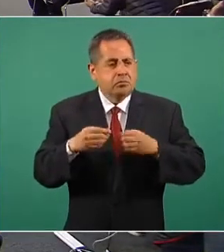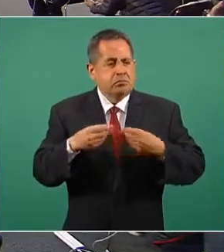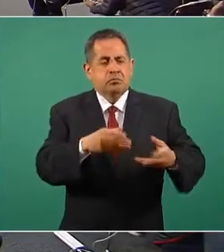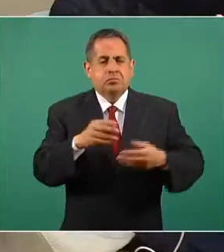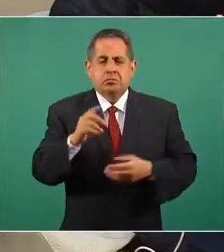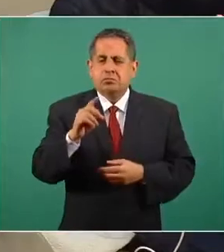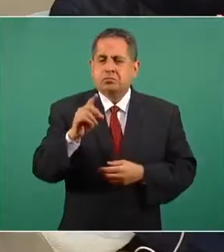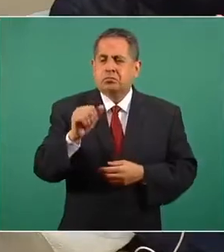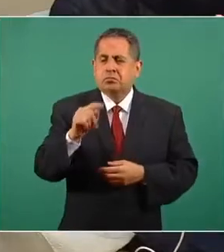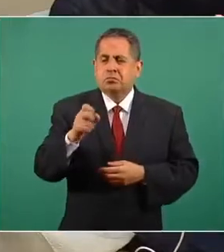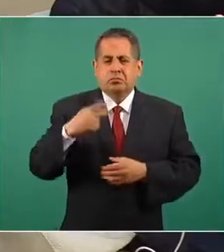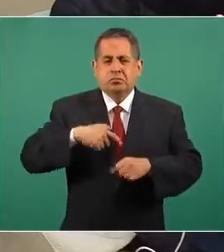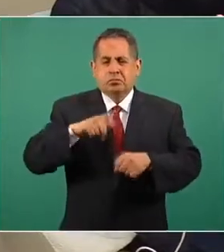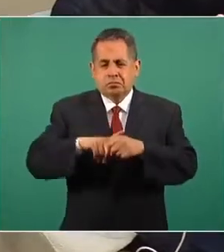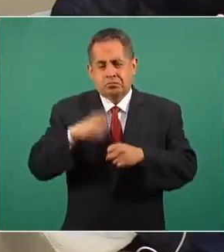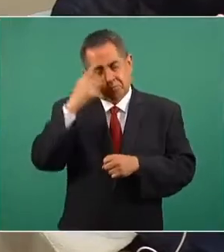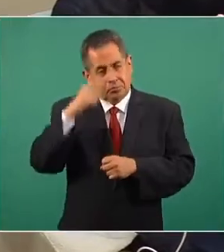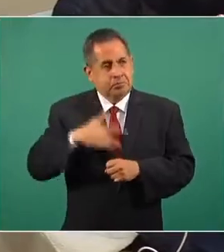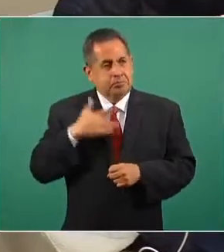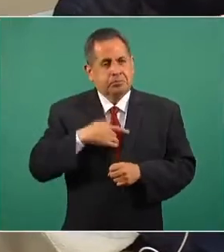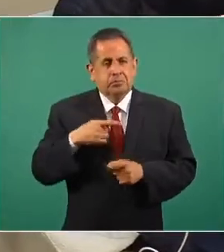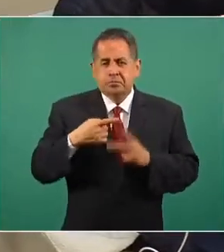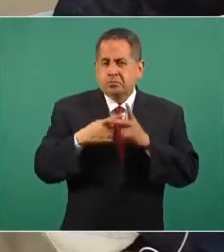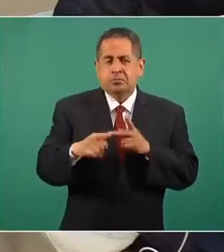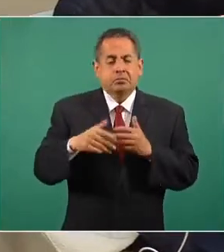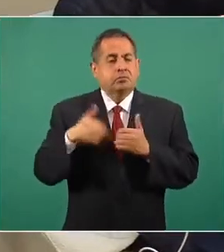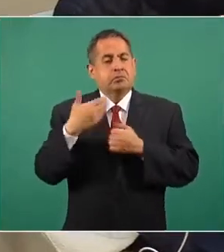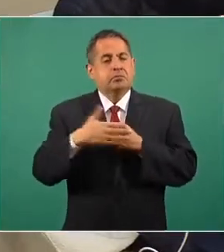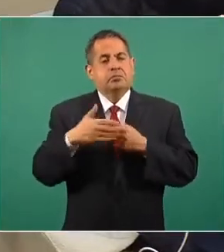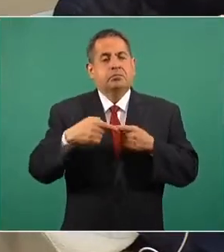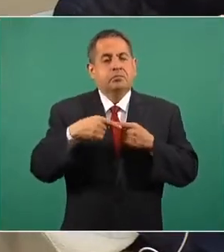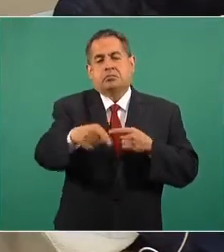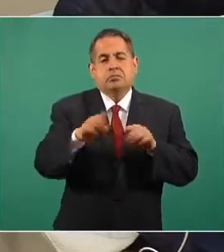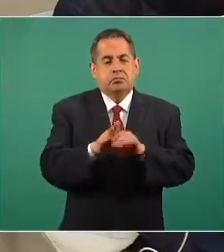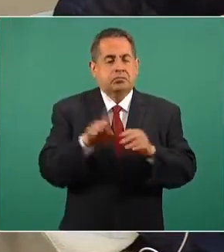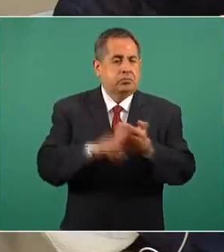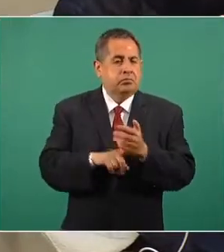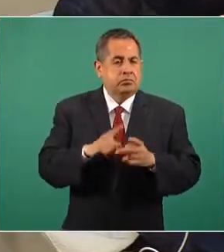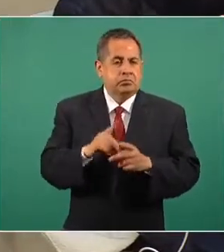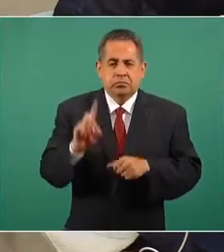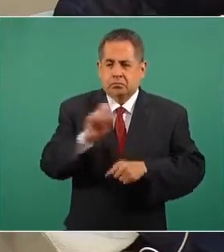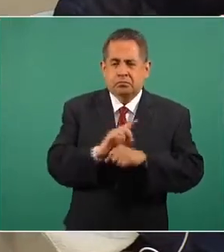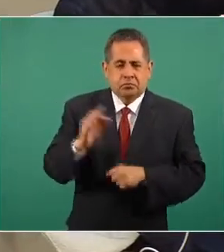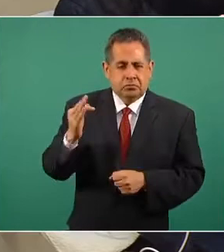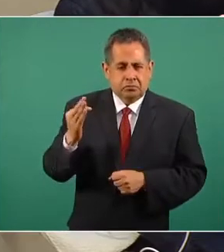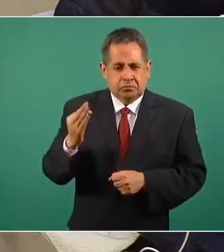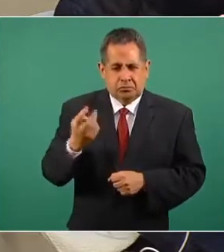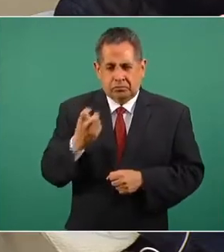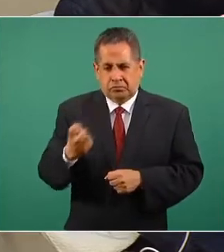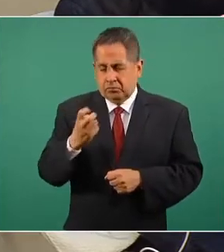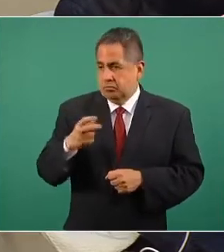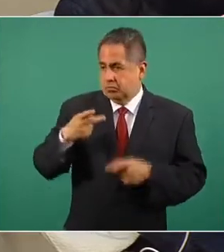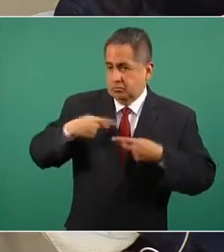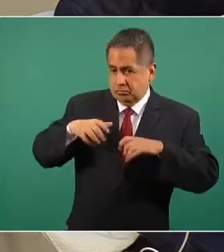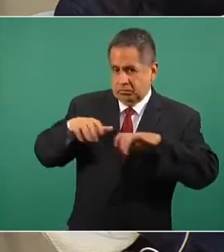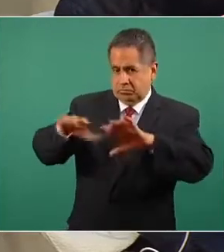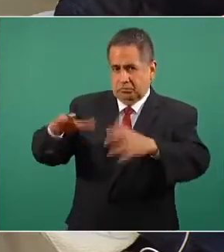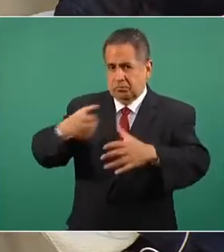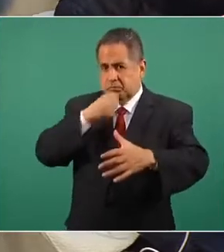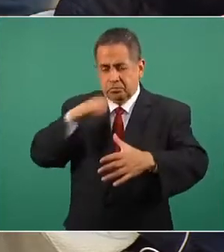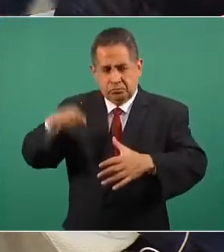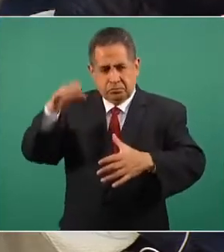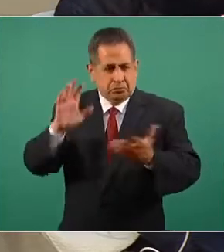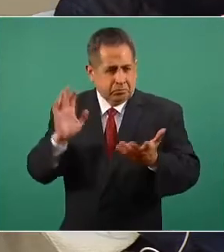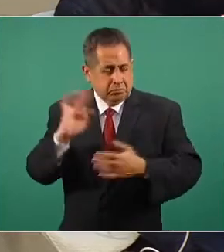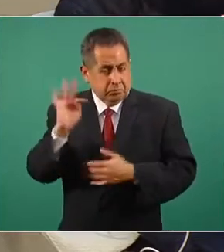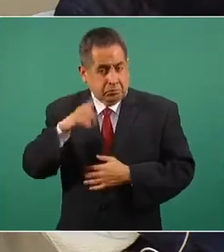personales, dado que se tiene previsto que se empiece a hacer esta vacunación a partir de febrero a este sector de la población. No